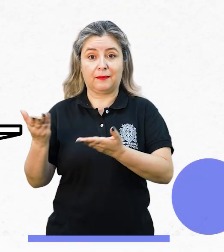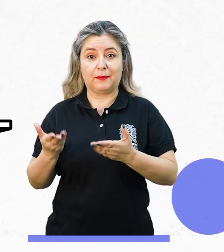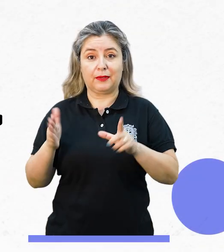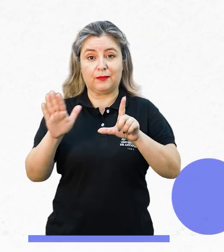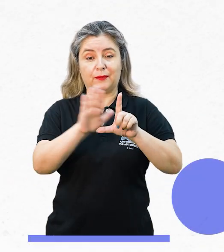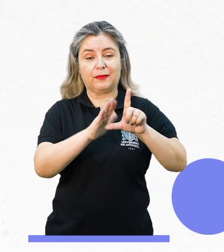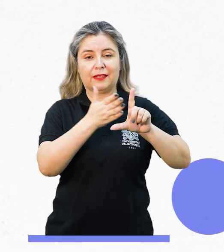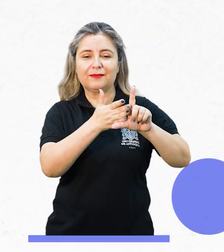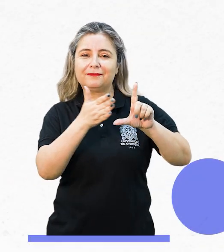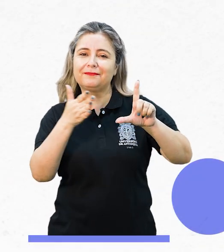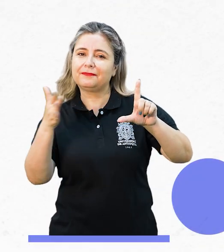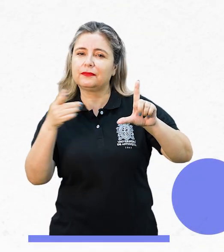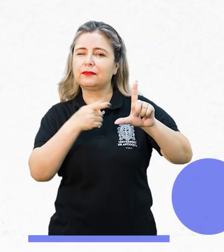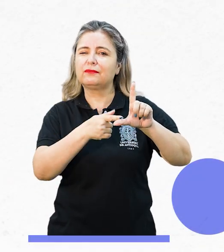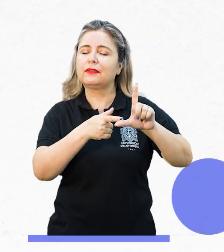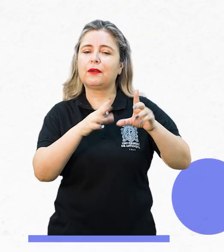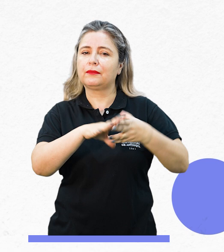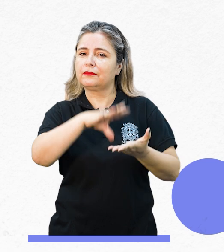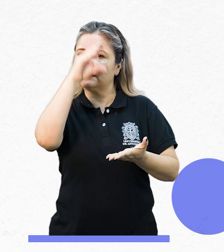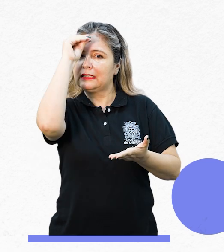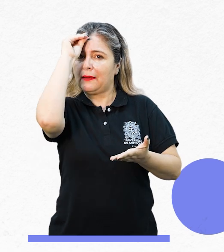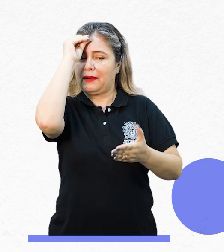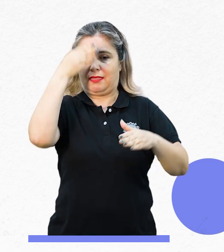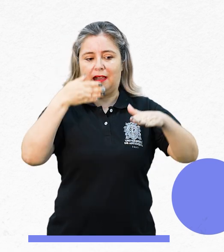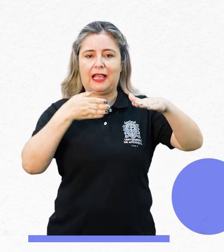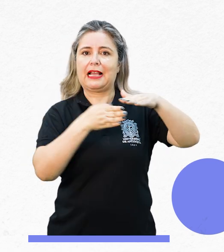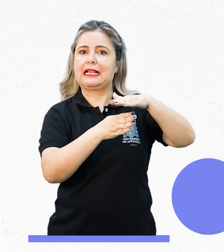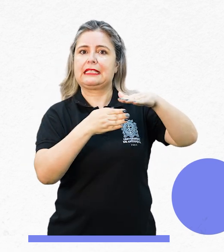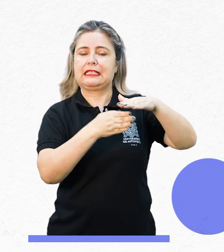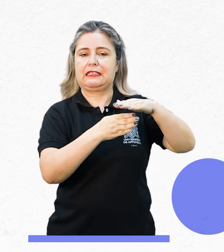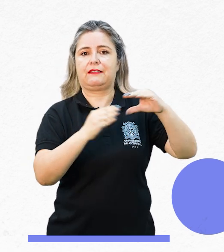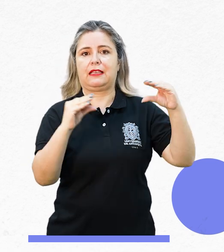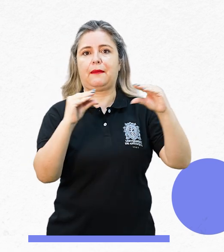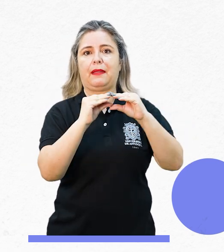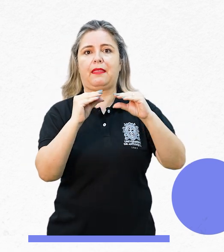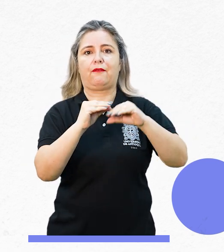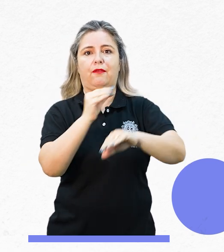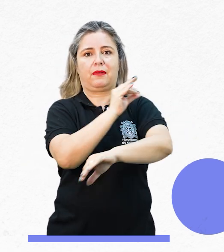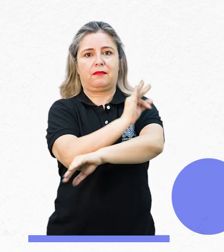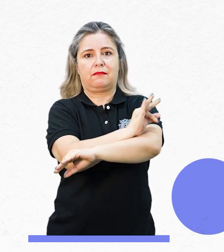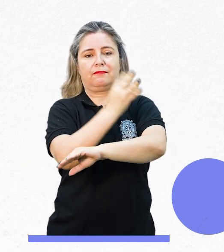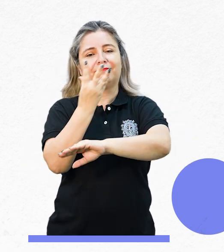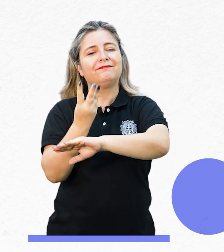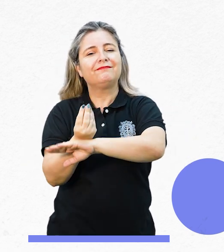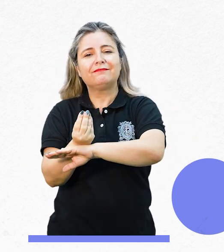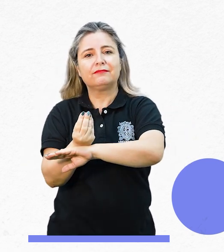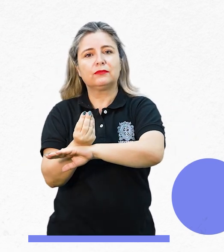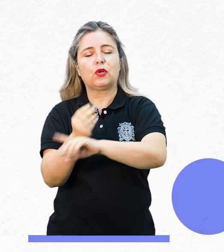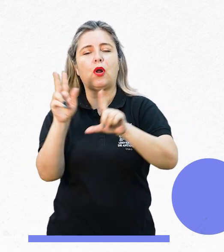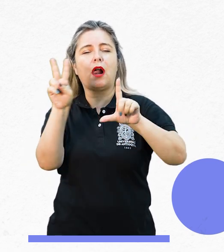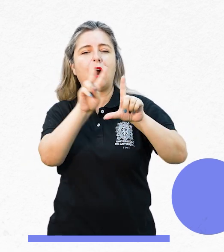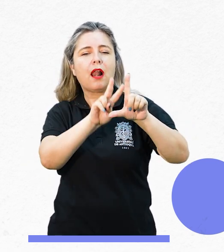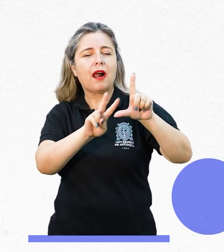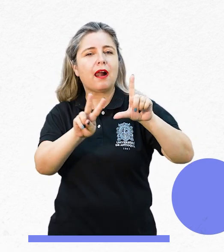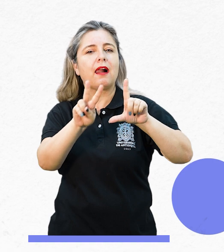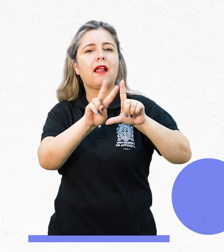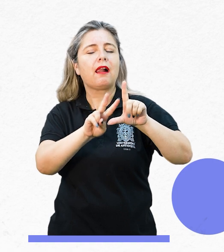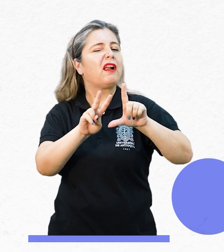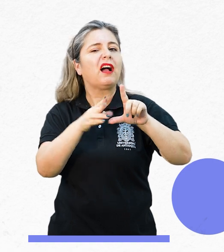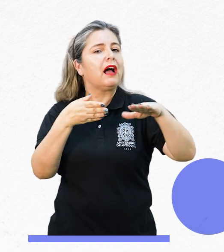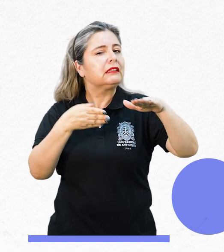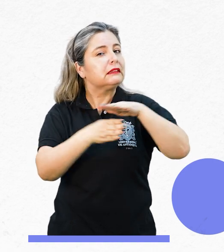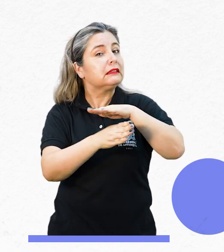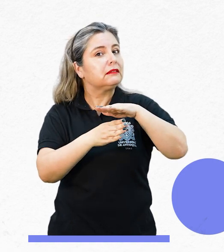Bienvenidos a este vídeo en el cual vamos a explorar las condiciones de accesibilidad de la plataforma Teams con los lectores de pantalla.